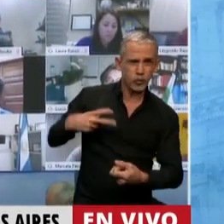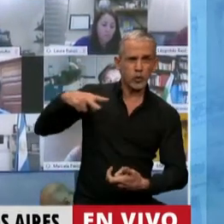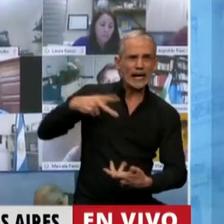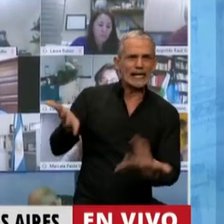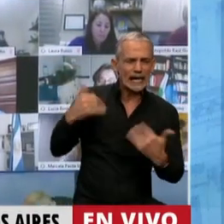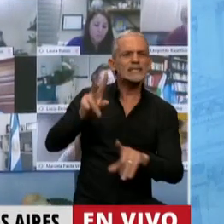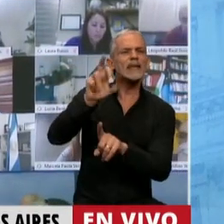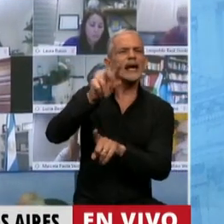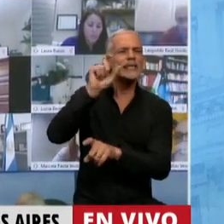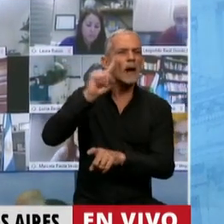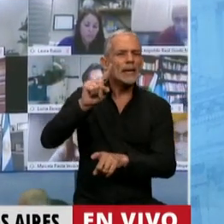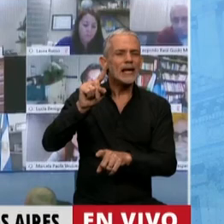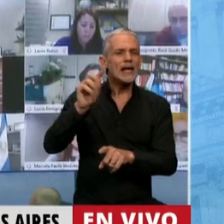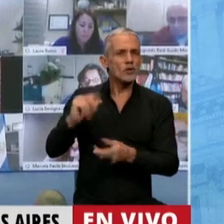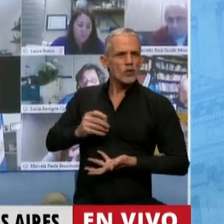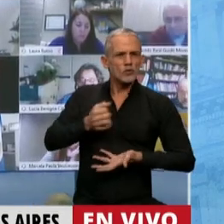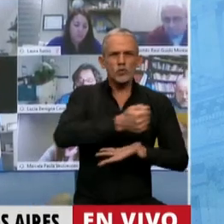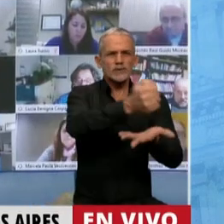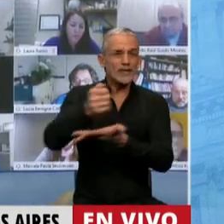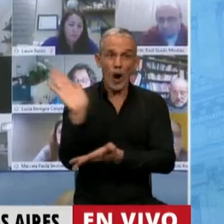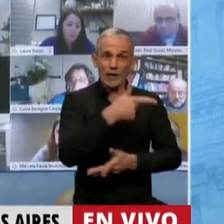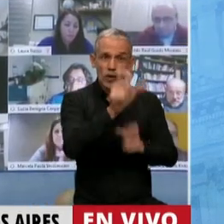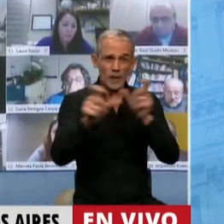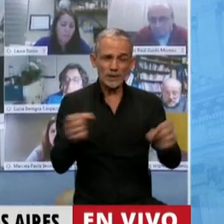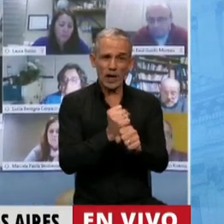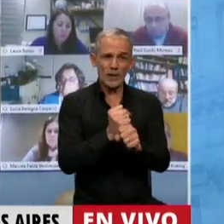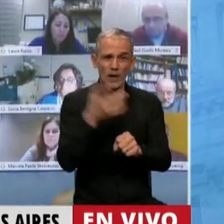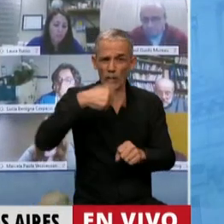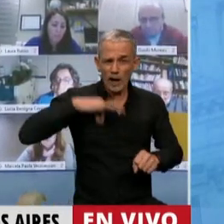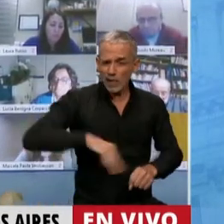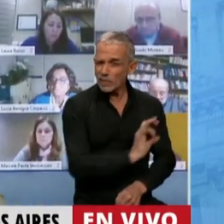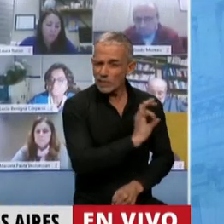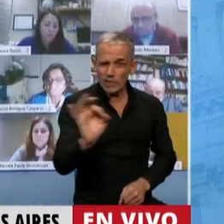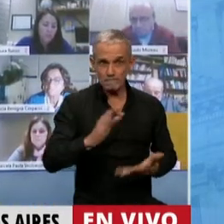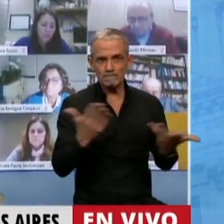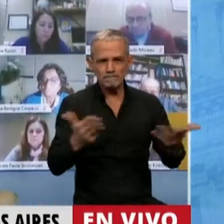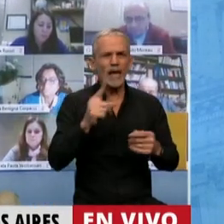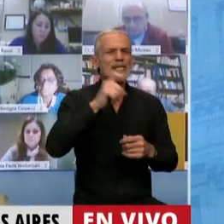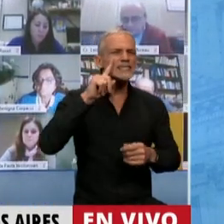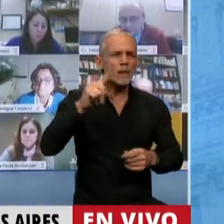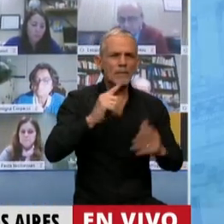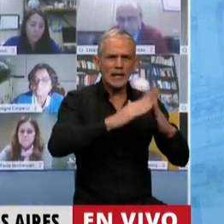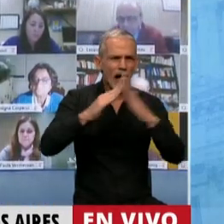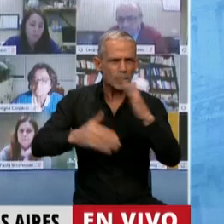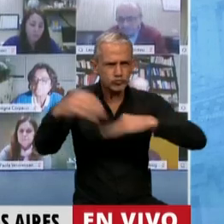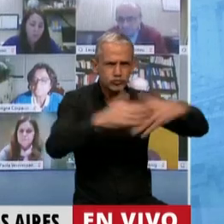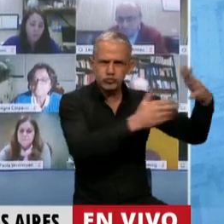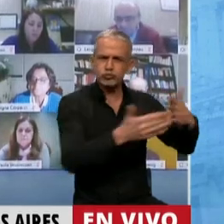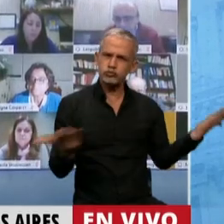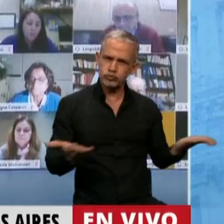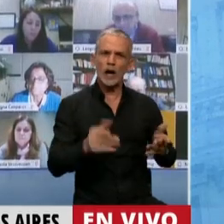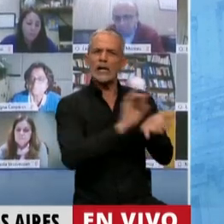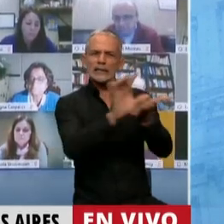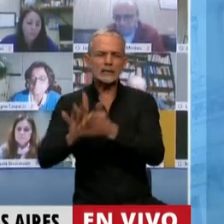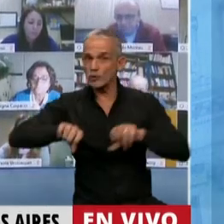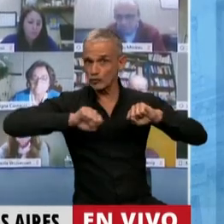permita 30.000 pesos de subsidio a todos los trabajadores que hoy no tienen ingresos, 100.000 viviendas, prohibir suspensiones